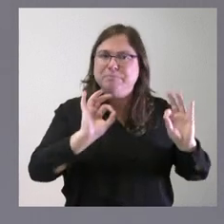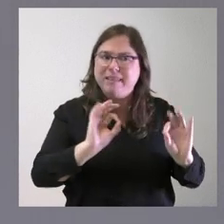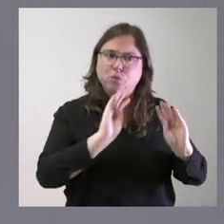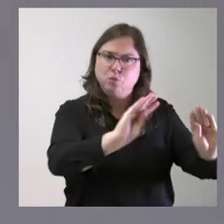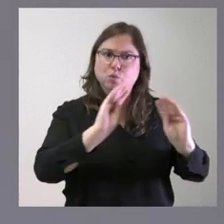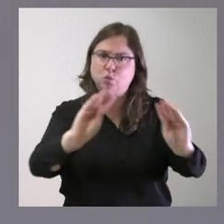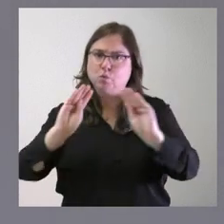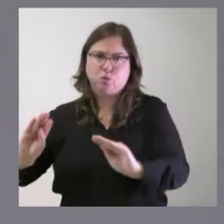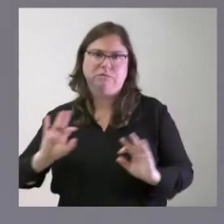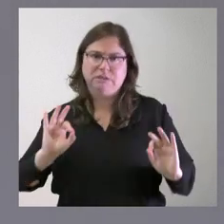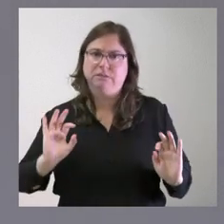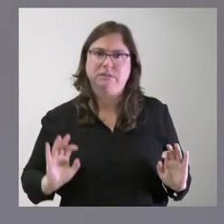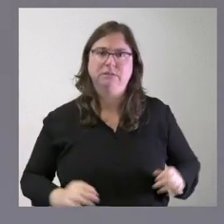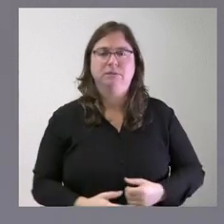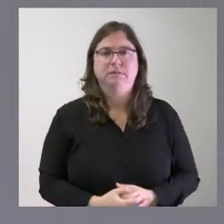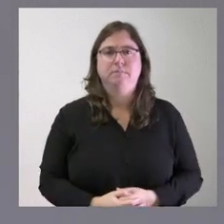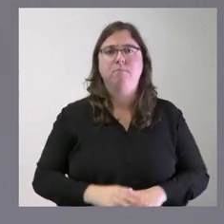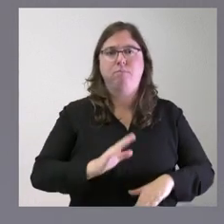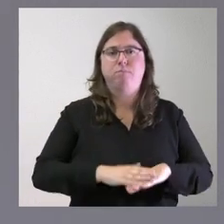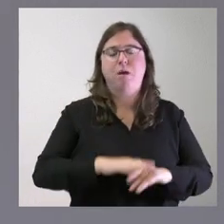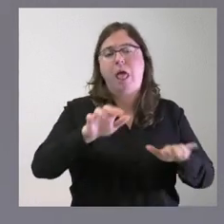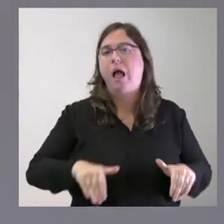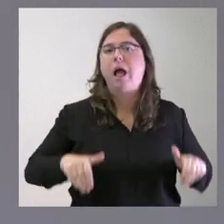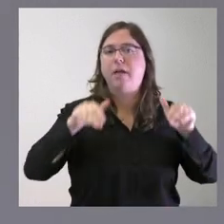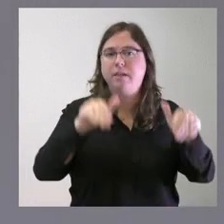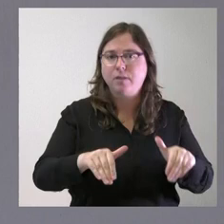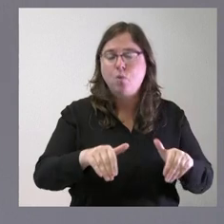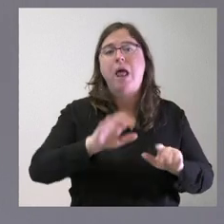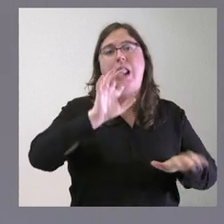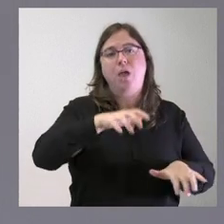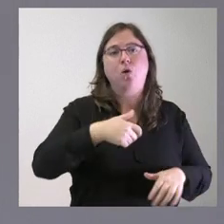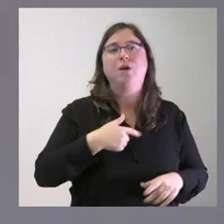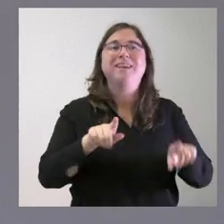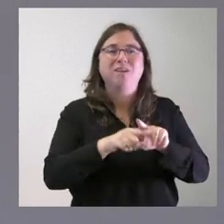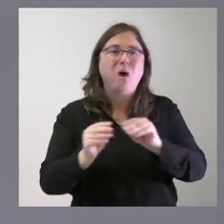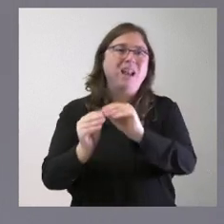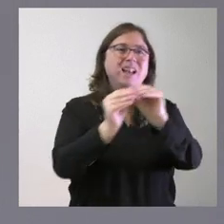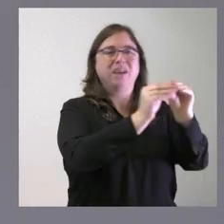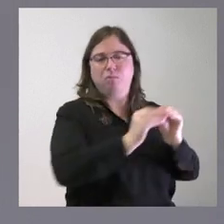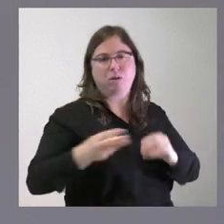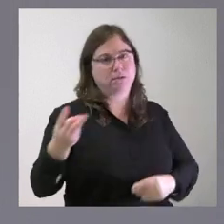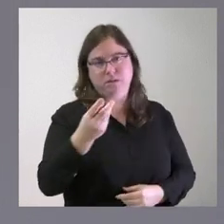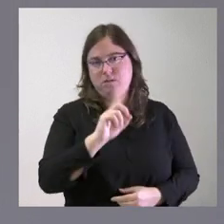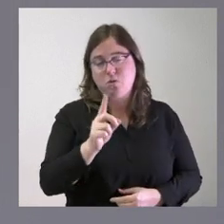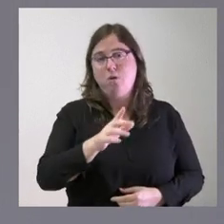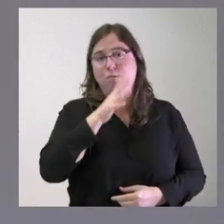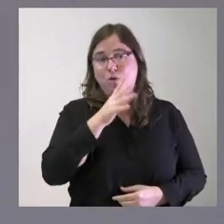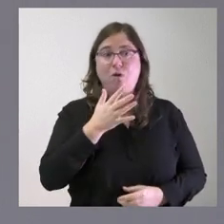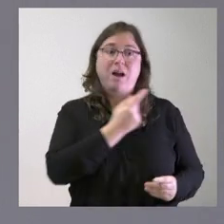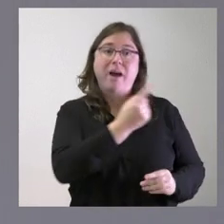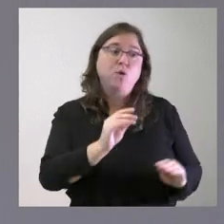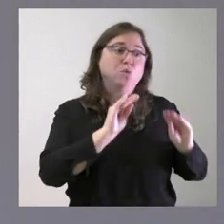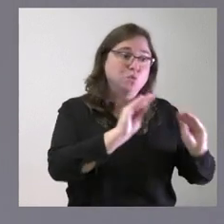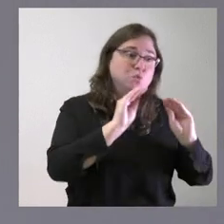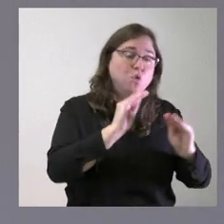para esta candidatura de León y no es homogéneo al resto y por tanto pone en valor las